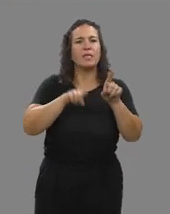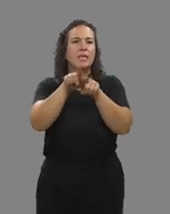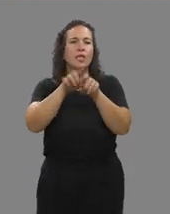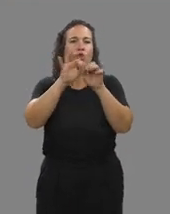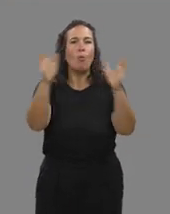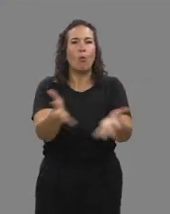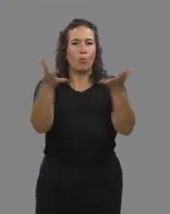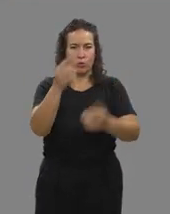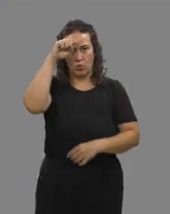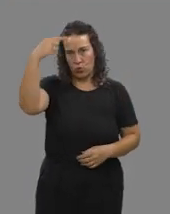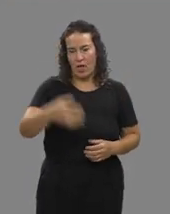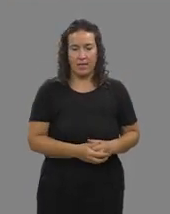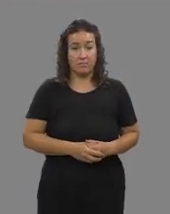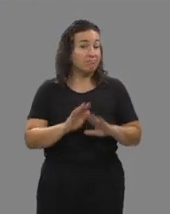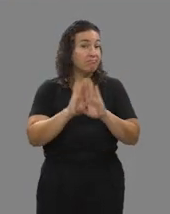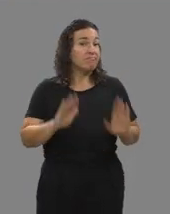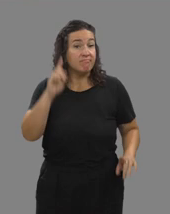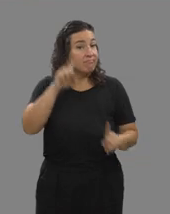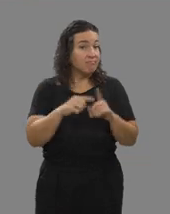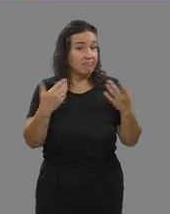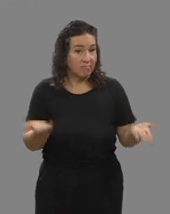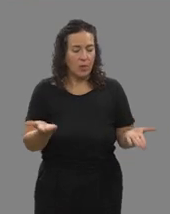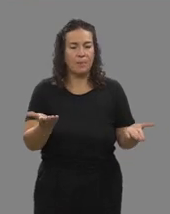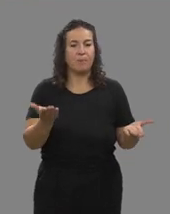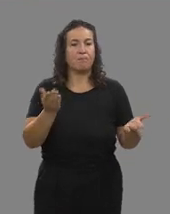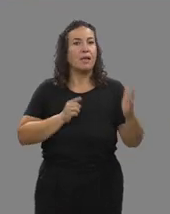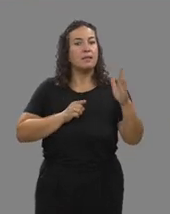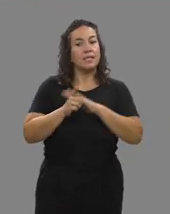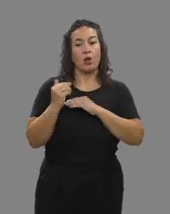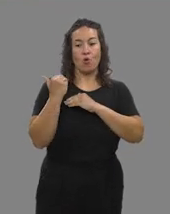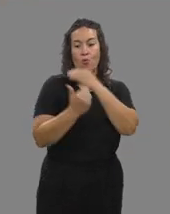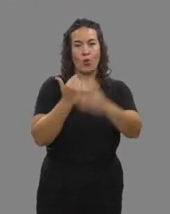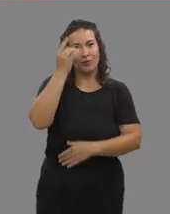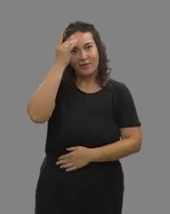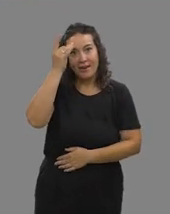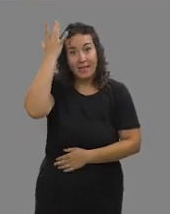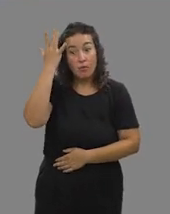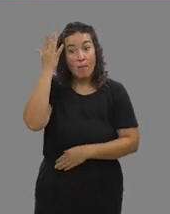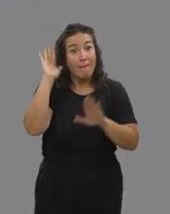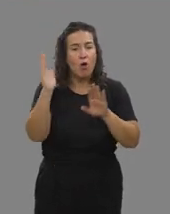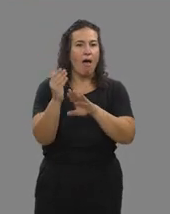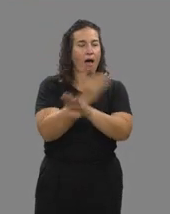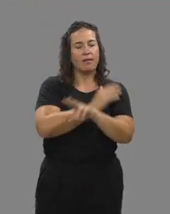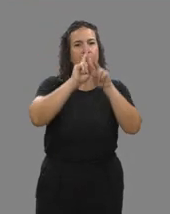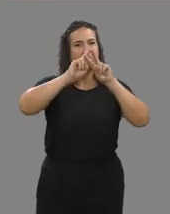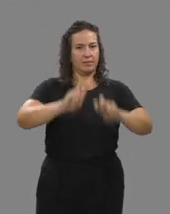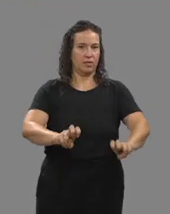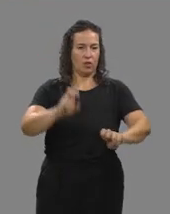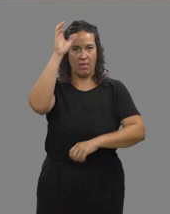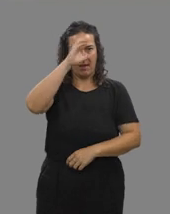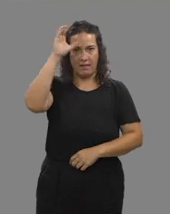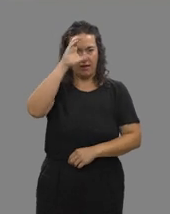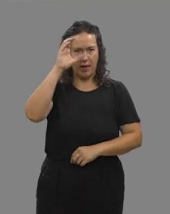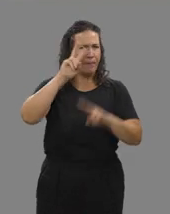críticos y promotores culturales. Y, en definitiva, pretende contribuir al desarrollo de los procesos creativos a partir de la investigación